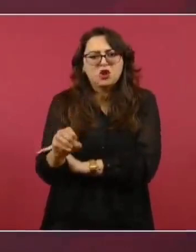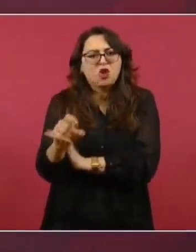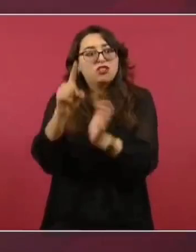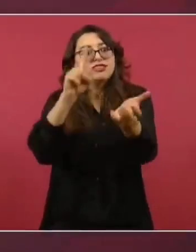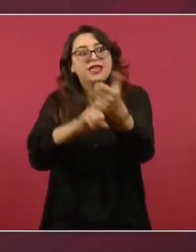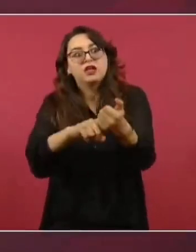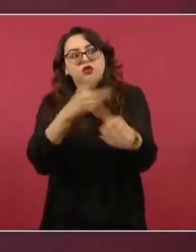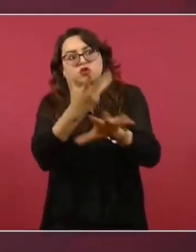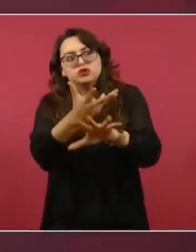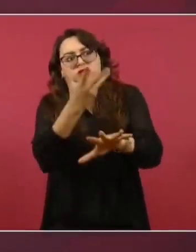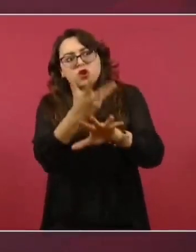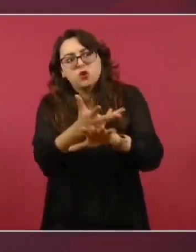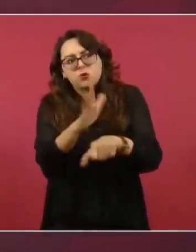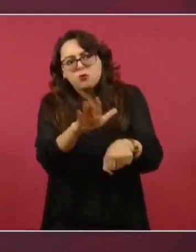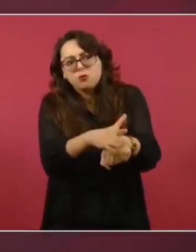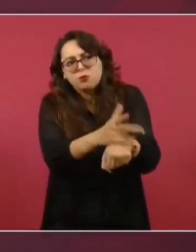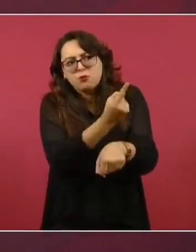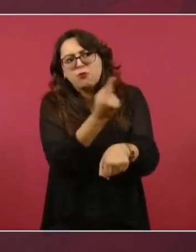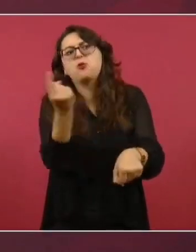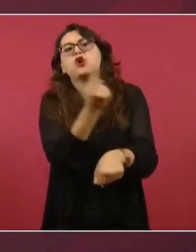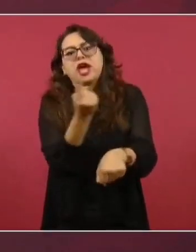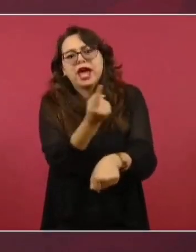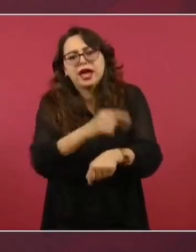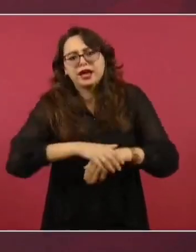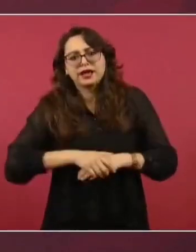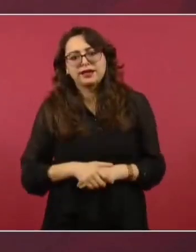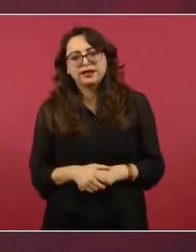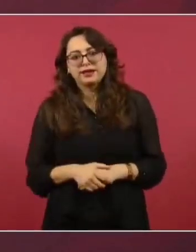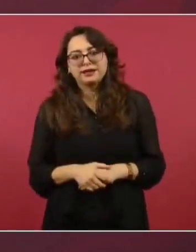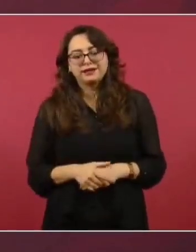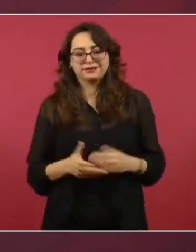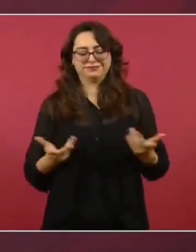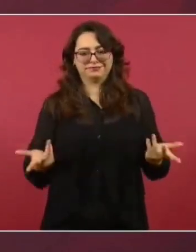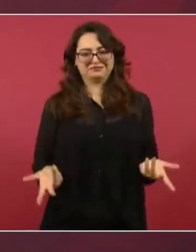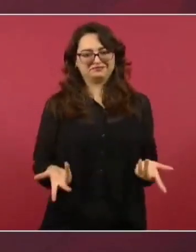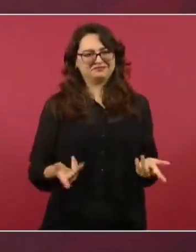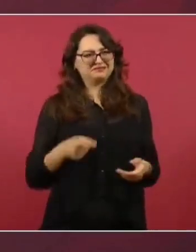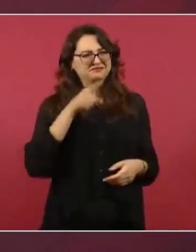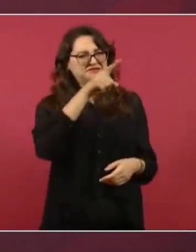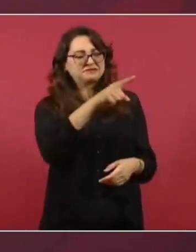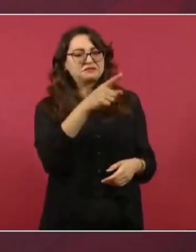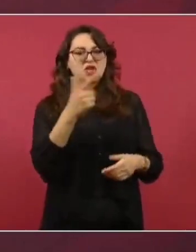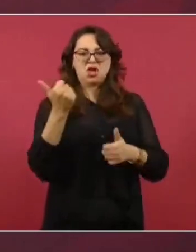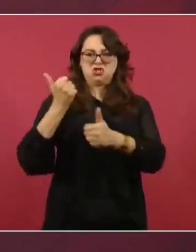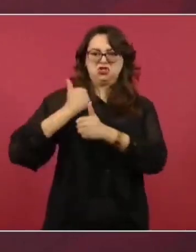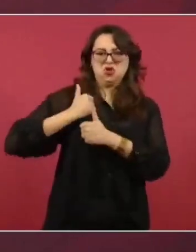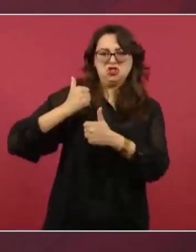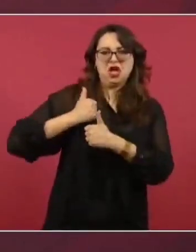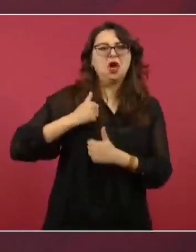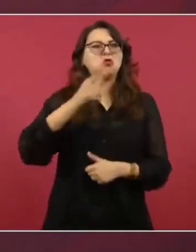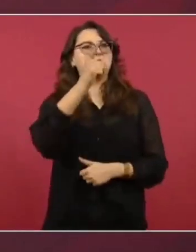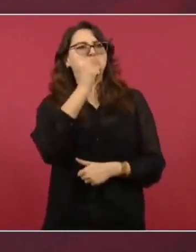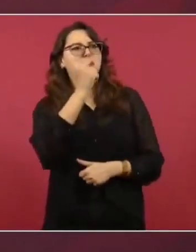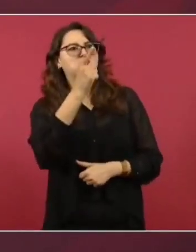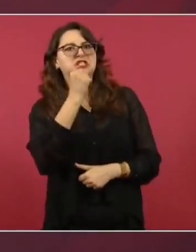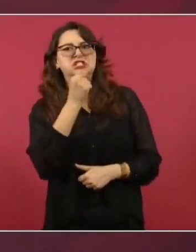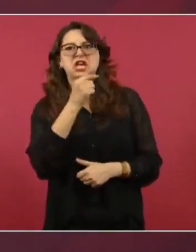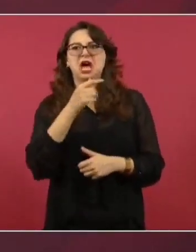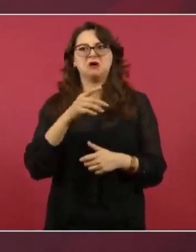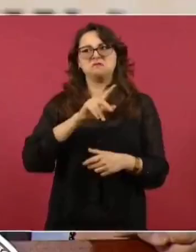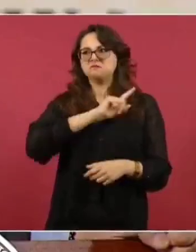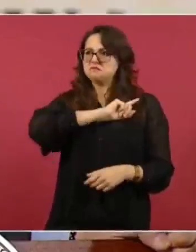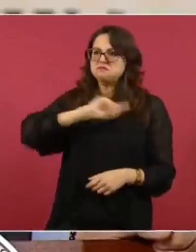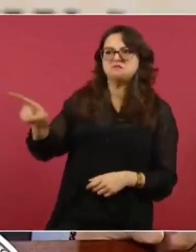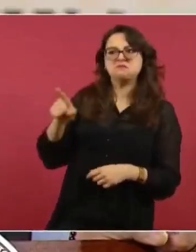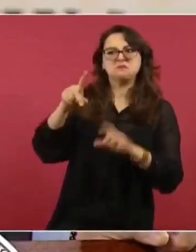O sea, es falaz el argumento. De mandar una fuerza a México cuando en Estados Unidos tienes fentanilo circulando por